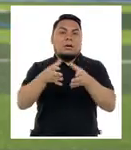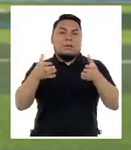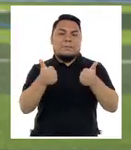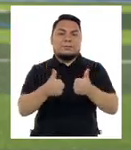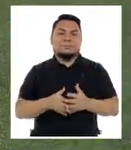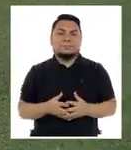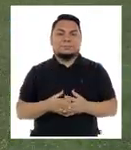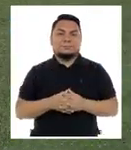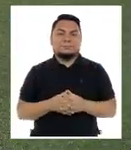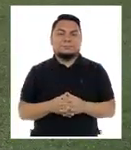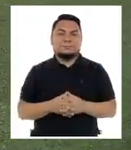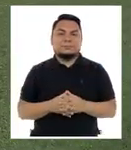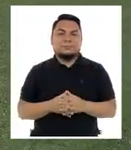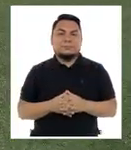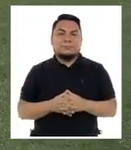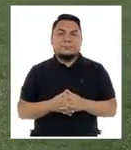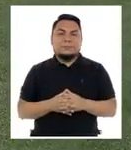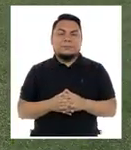estamos creciendo muy bien